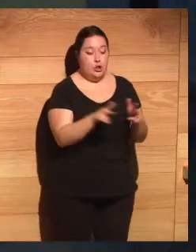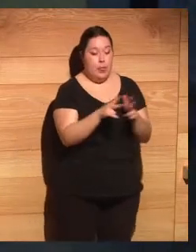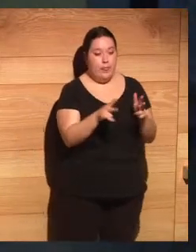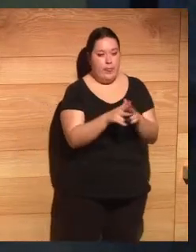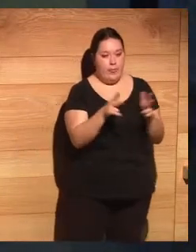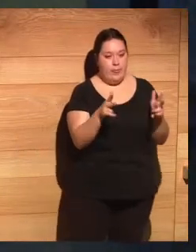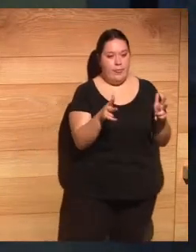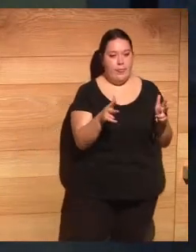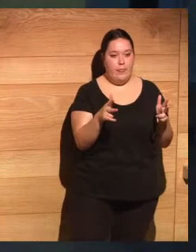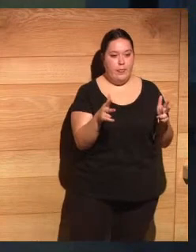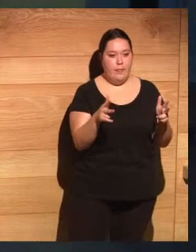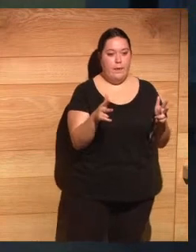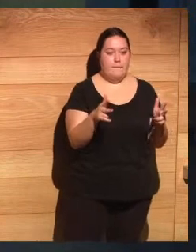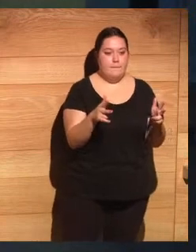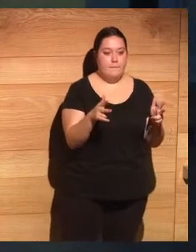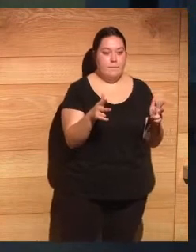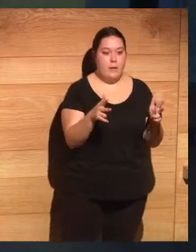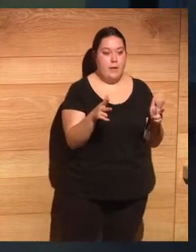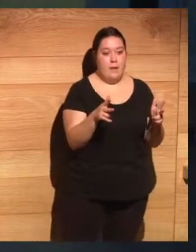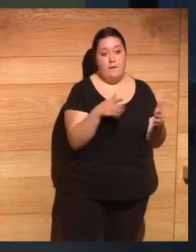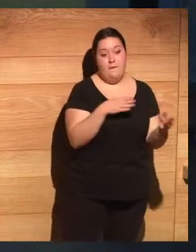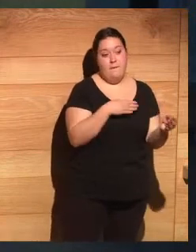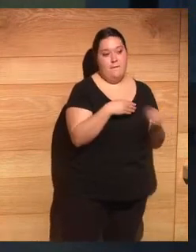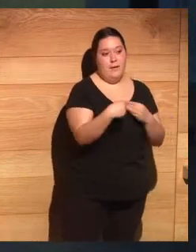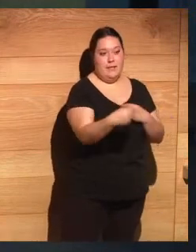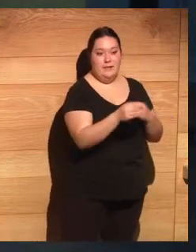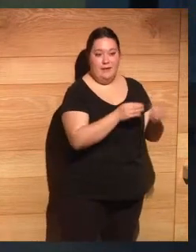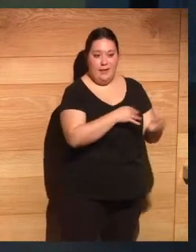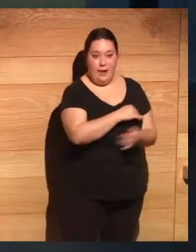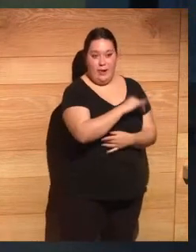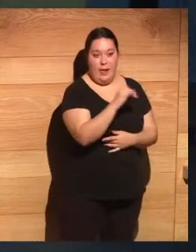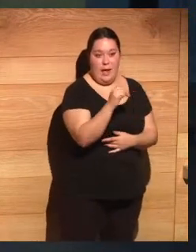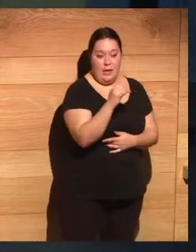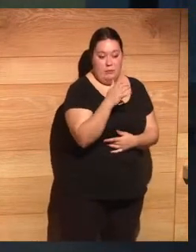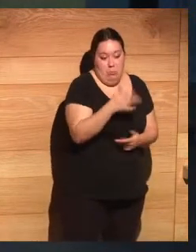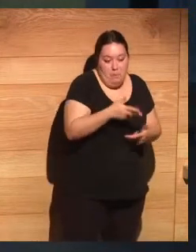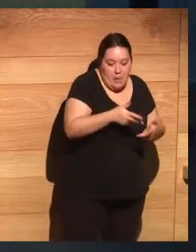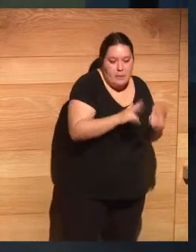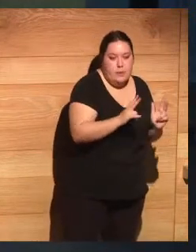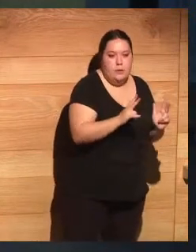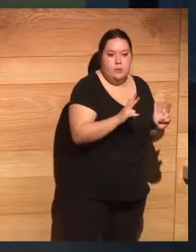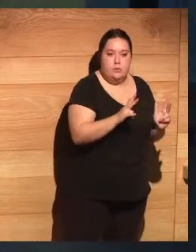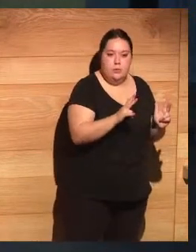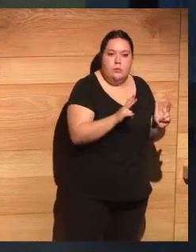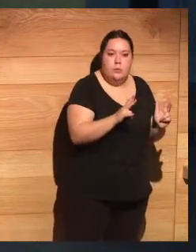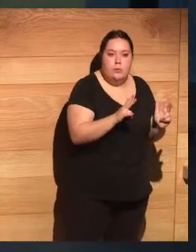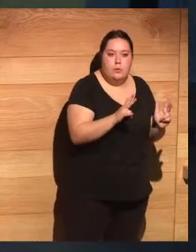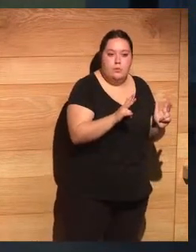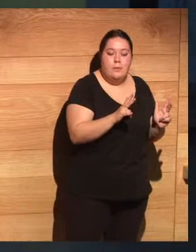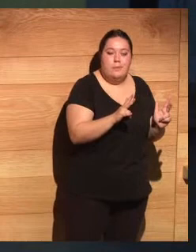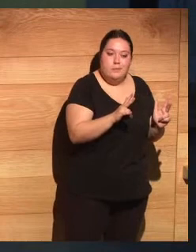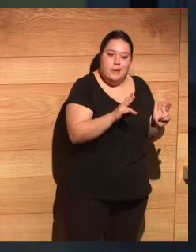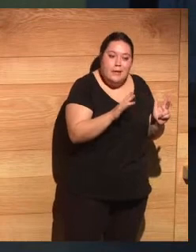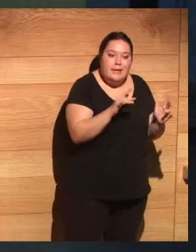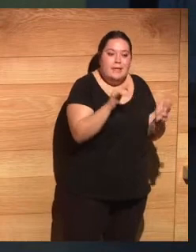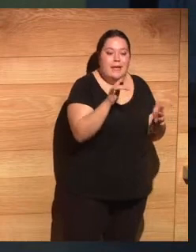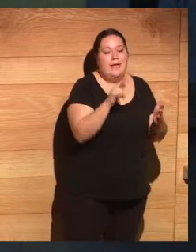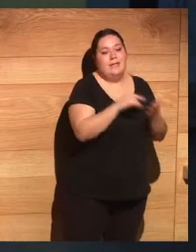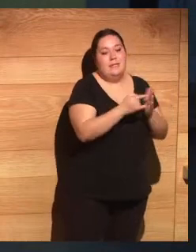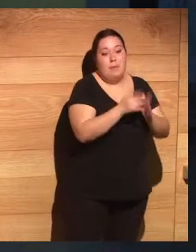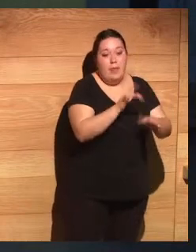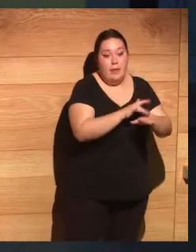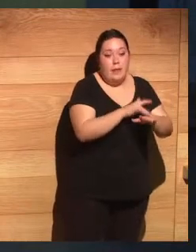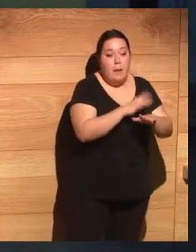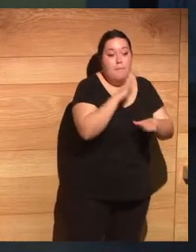determinados marcos laborales más flexibles permiten que se adapten mejor al requerimiento y al ecosistema digital? Porque